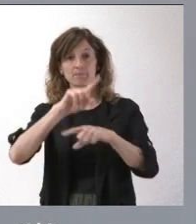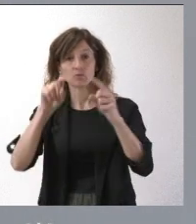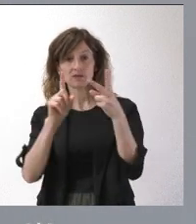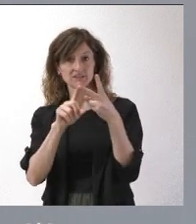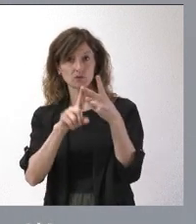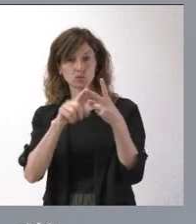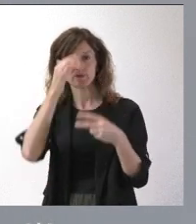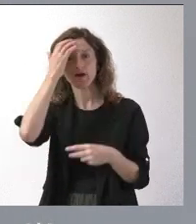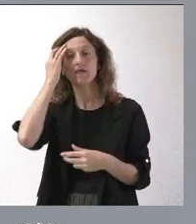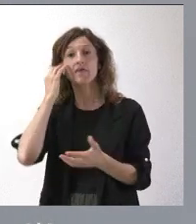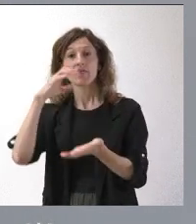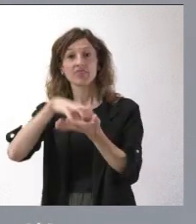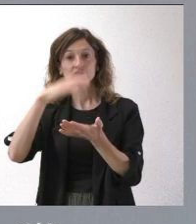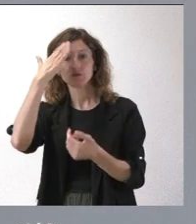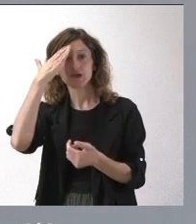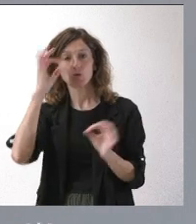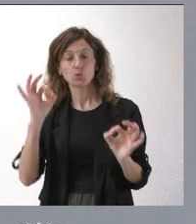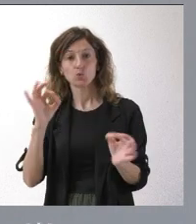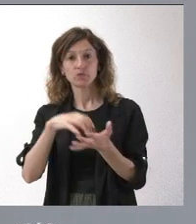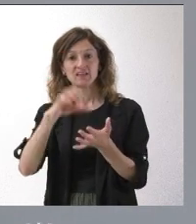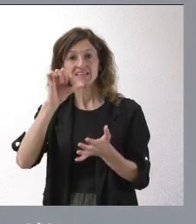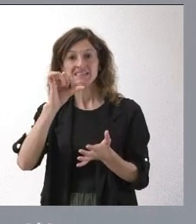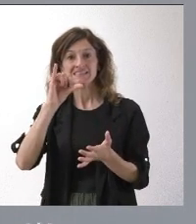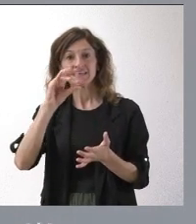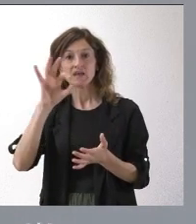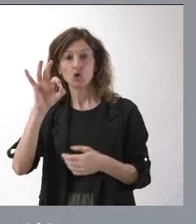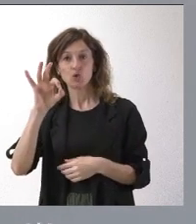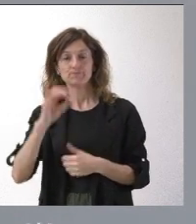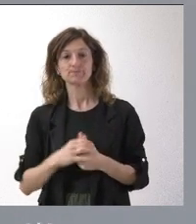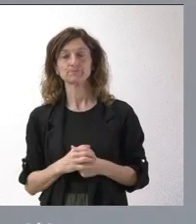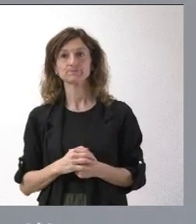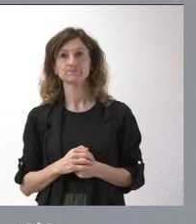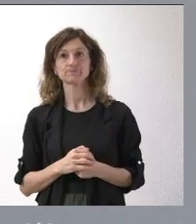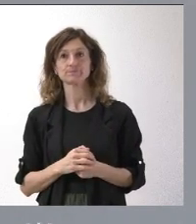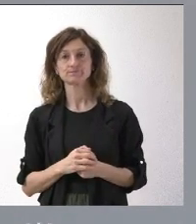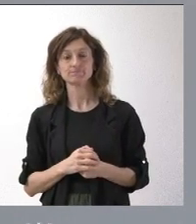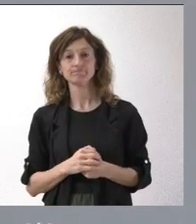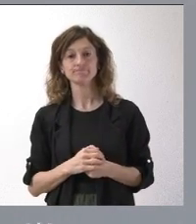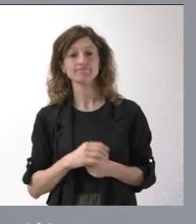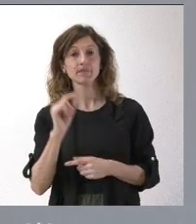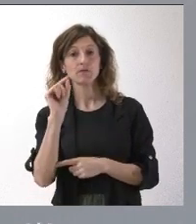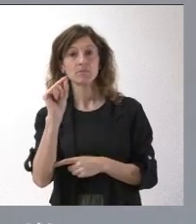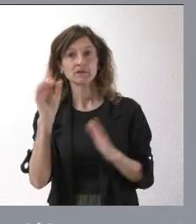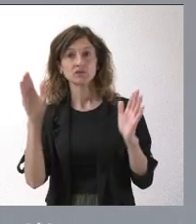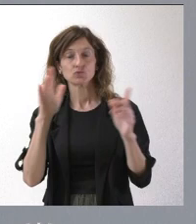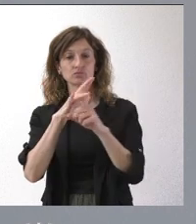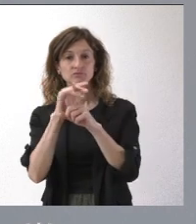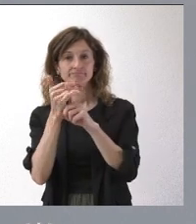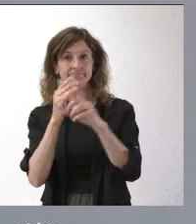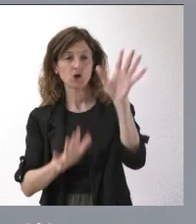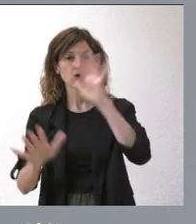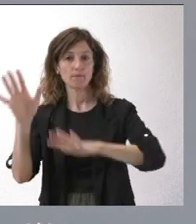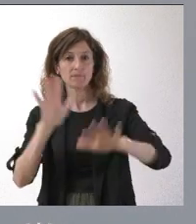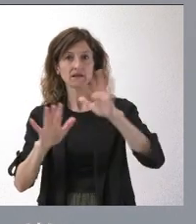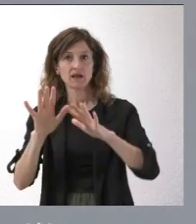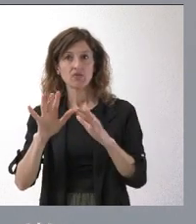el centro de salud del SILO. Vivimos circunstancias en este momento complicadas desde el punto de vista de la